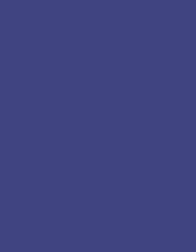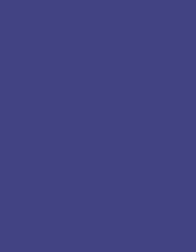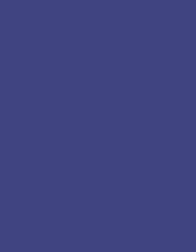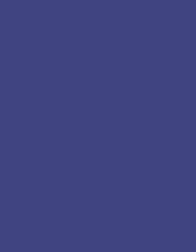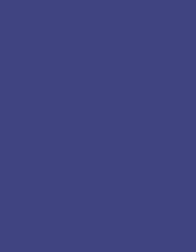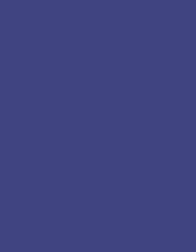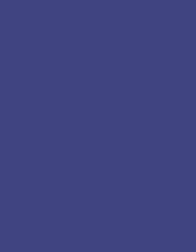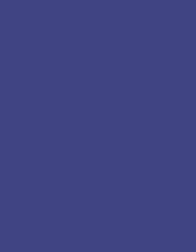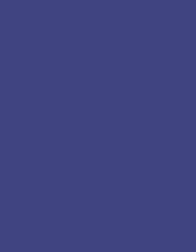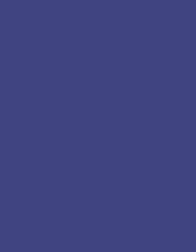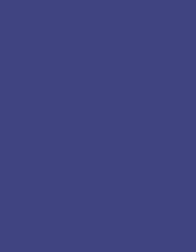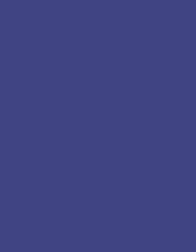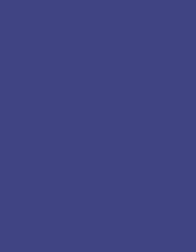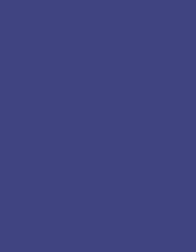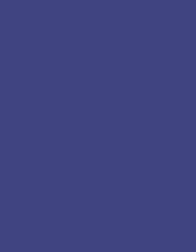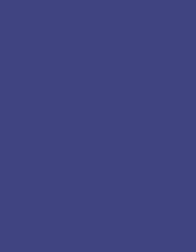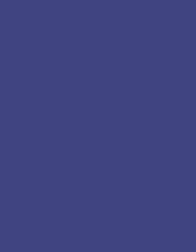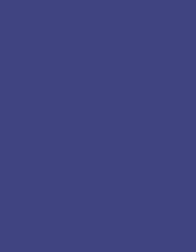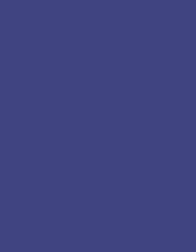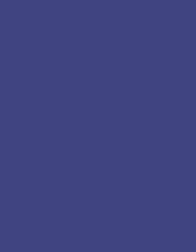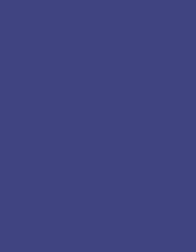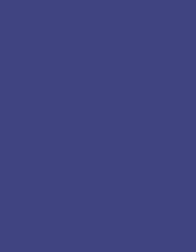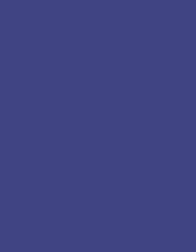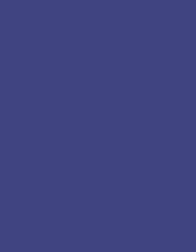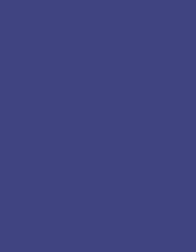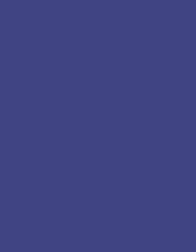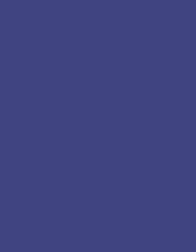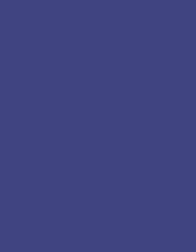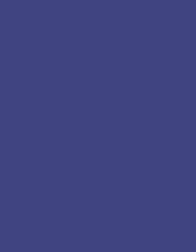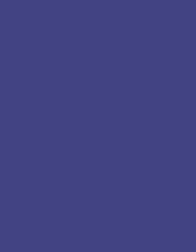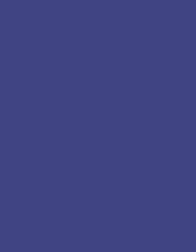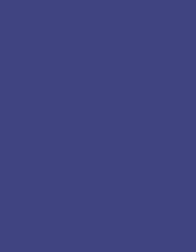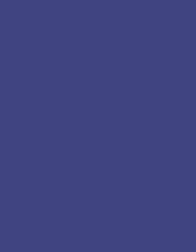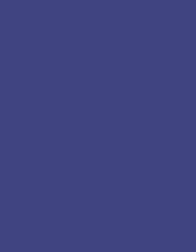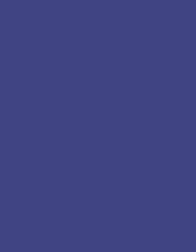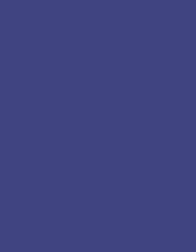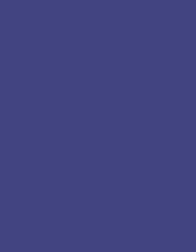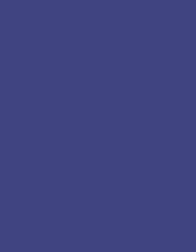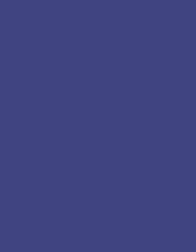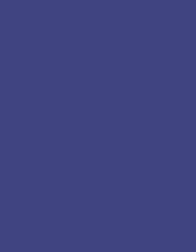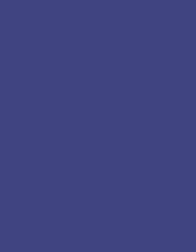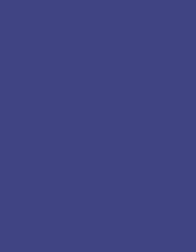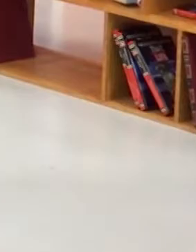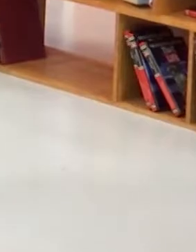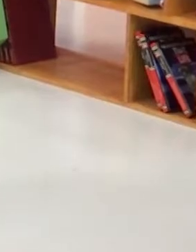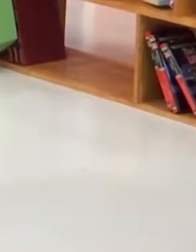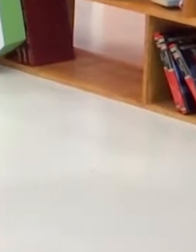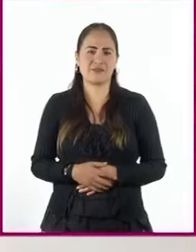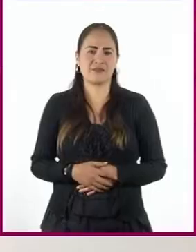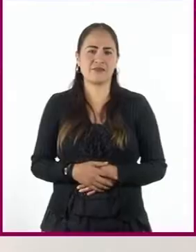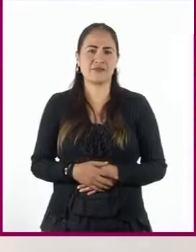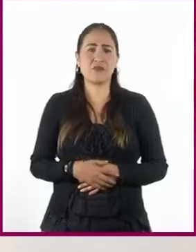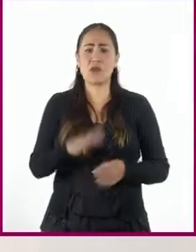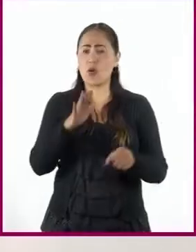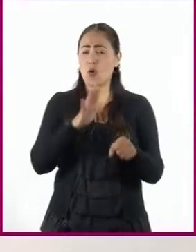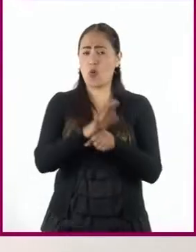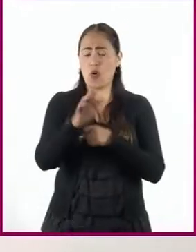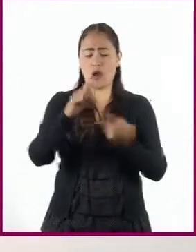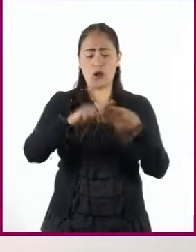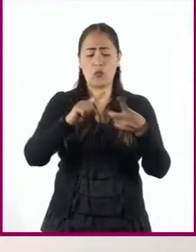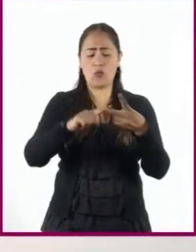Antes de que me digas qué opción elegirías y piensen ustedes las tres opciones, ¿dicen lo mismo?